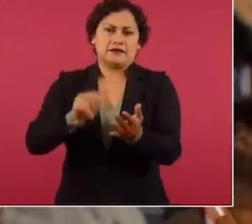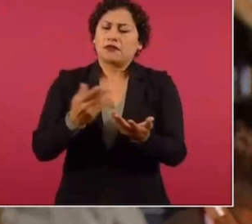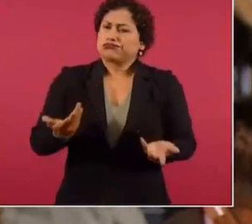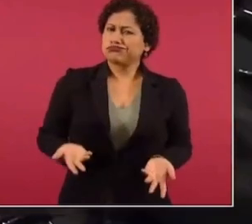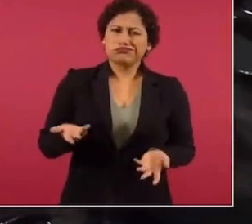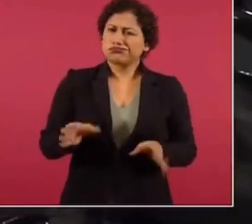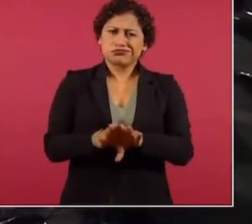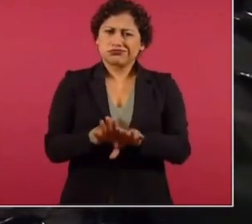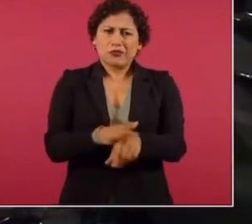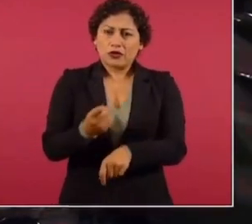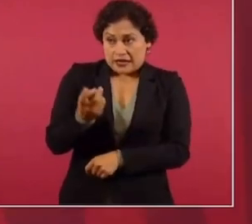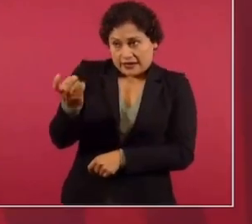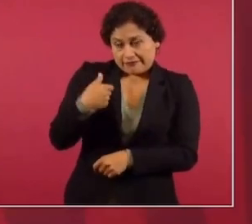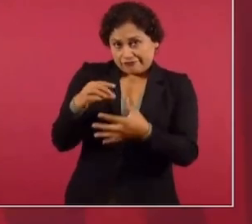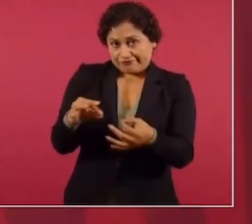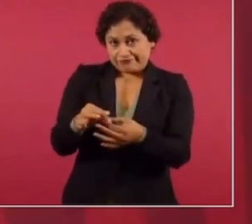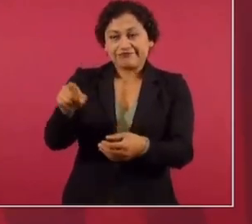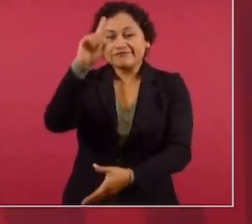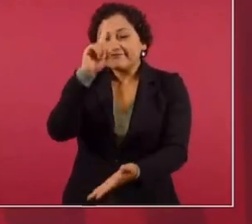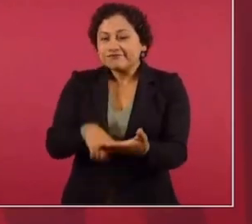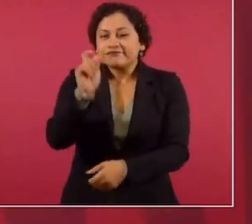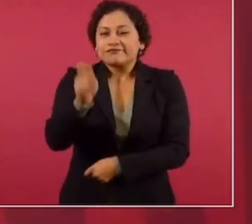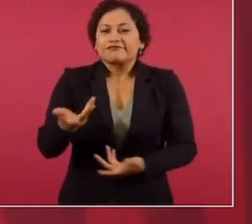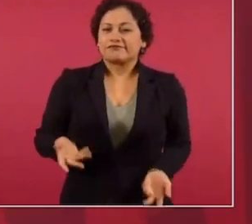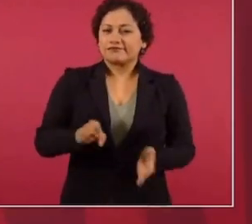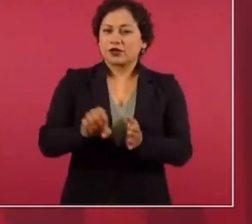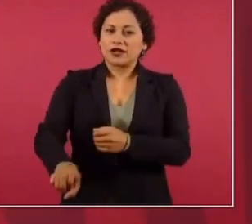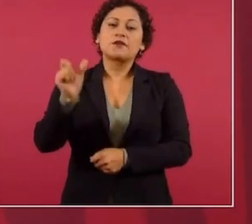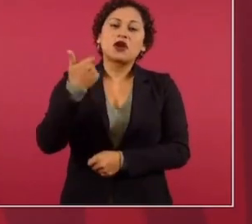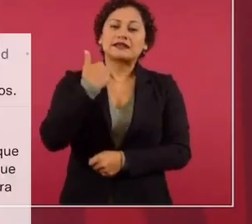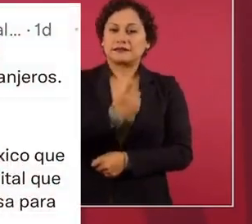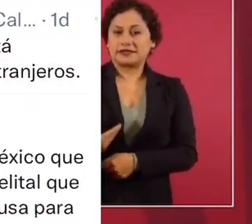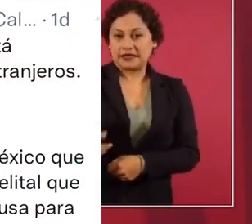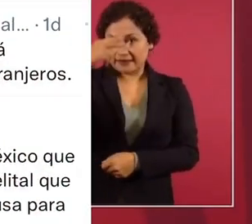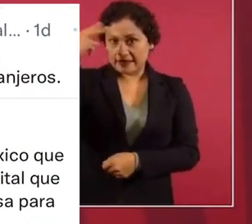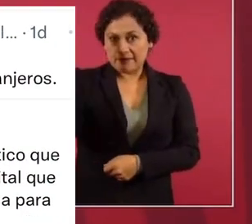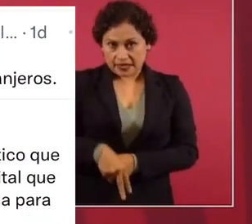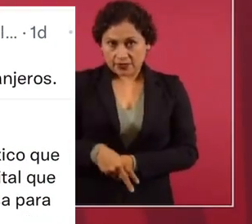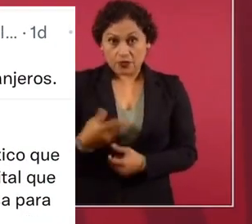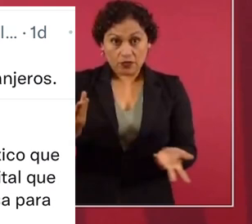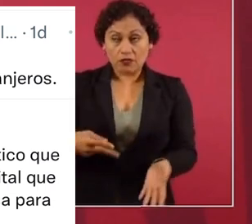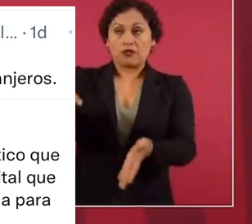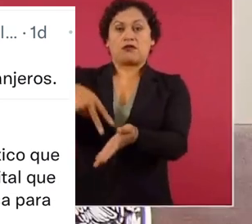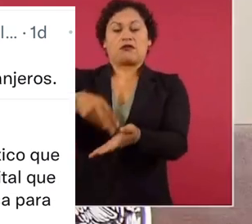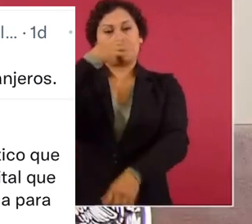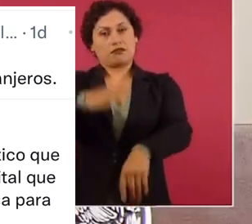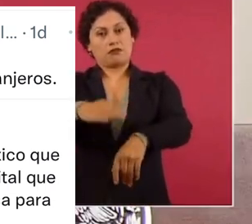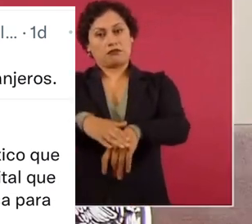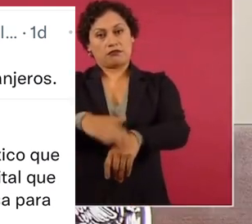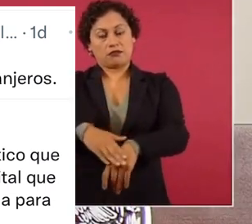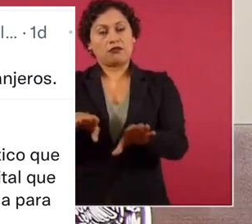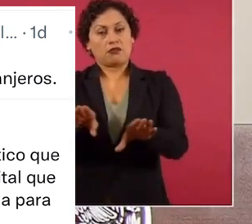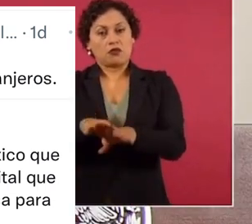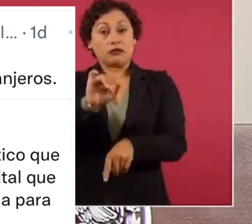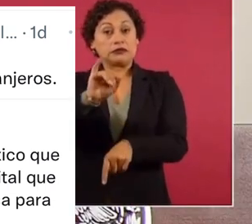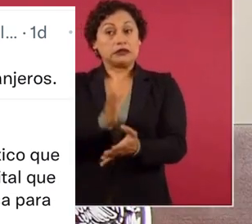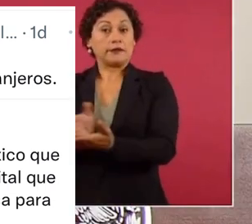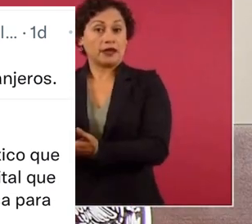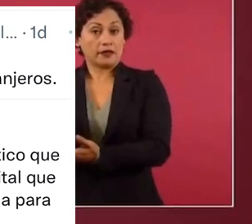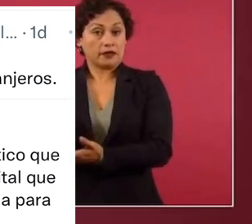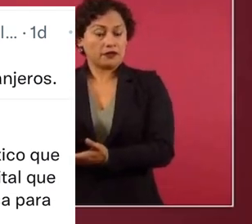situación? Pues es esa que estoy explicando. Pues imagínense para que intervenga un expresidente de México a decir que estamos tomando partido